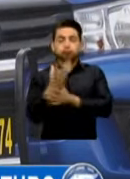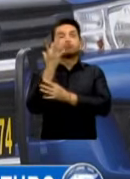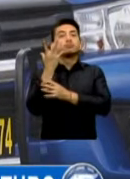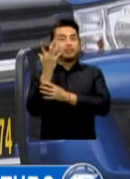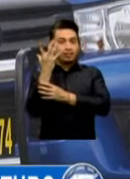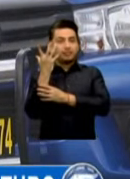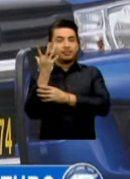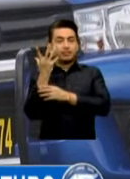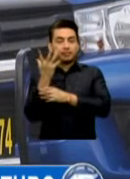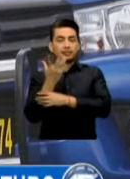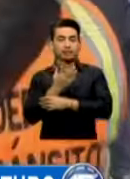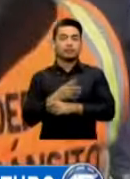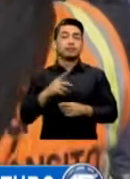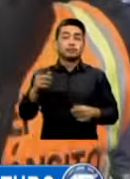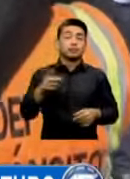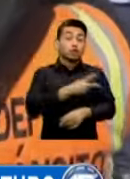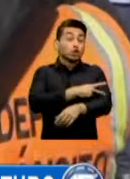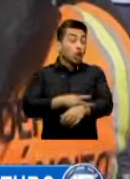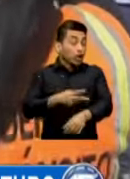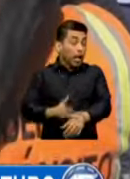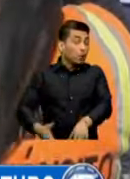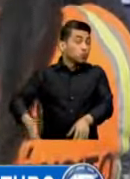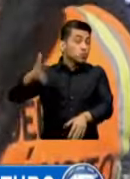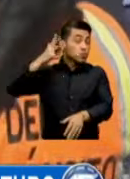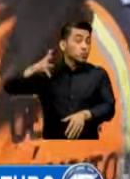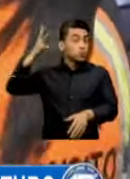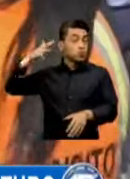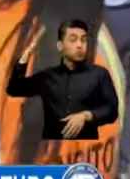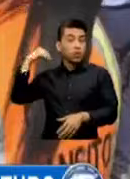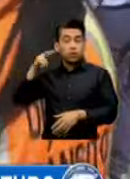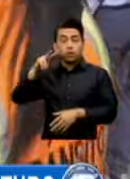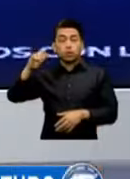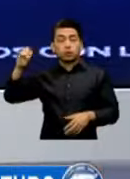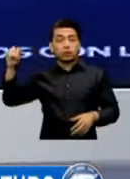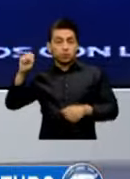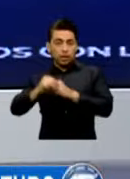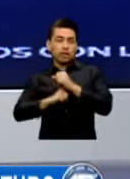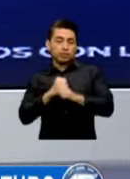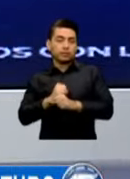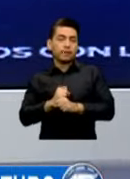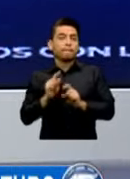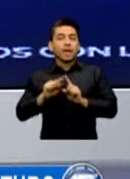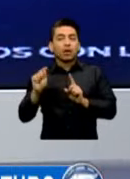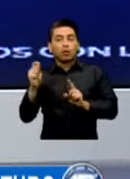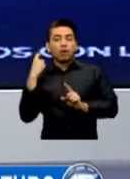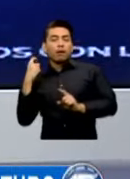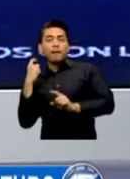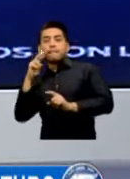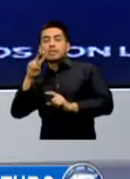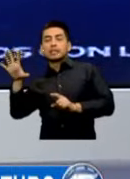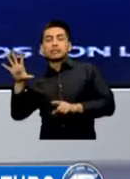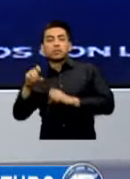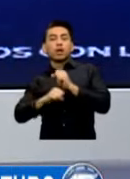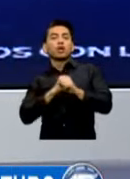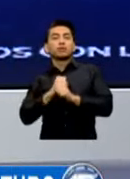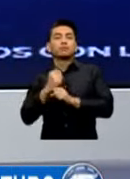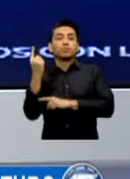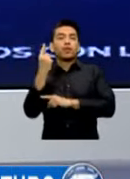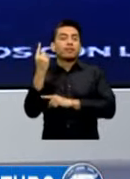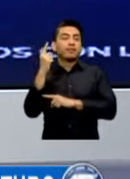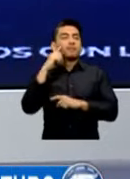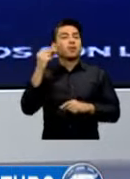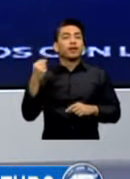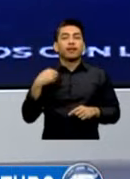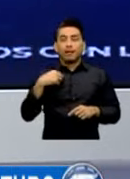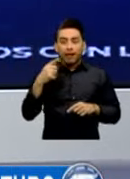Se Remonta Hace 200 Años Hace 25 Años Obviamente Se Dio Un Paso Importante Los Conocimos A La Policía Nacional Civil